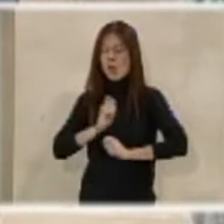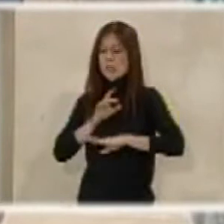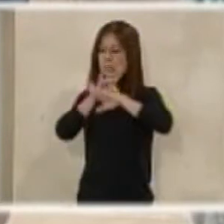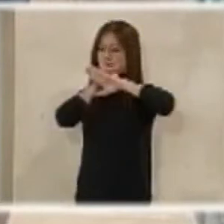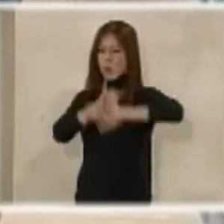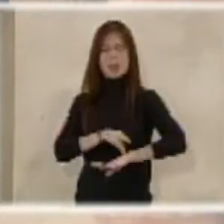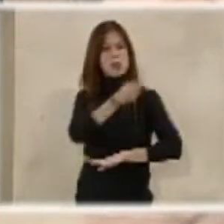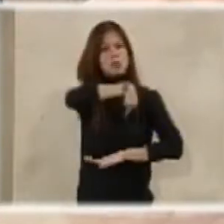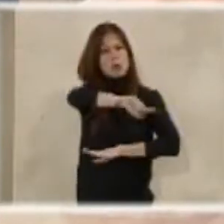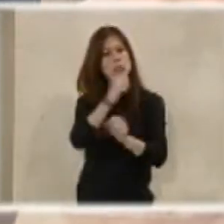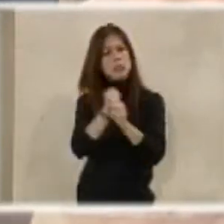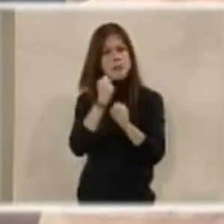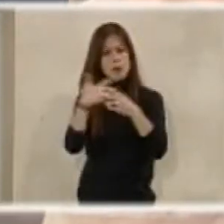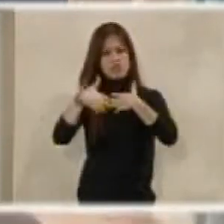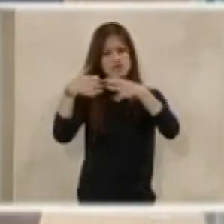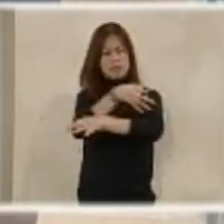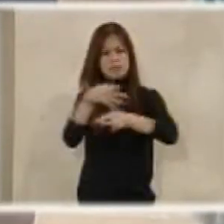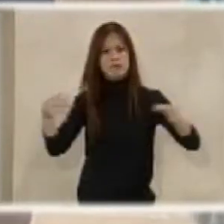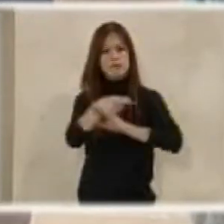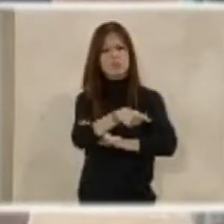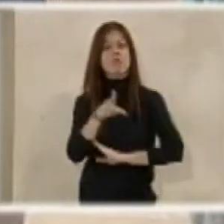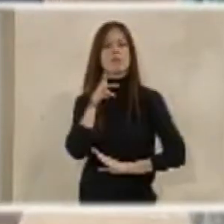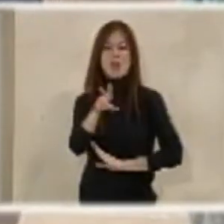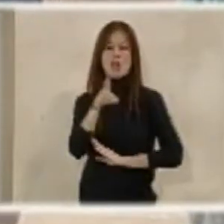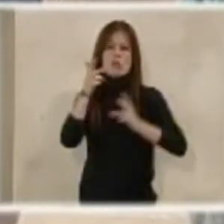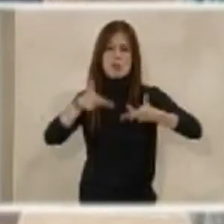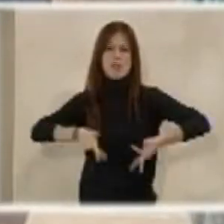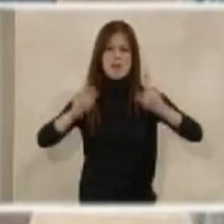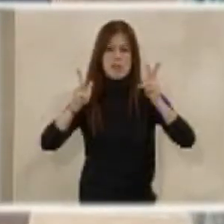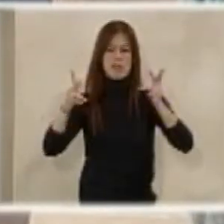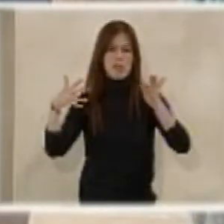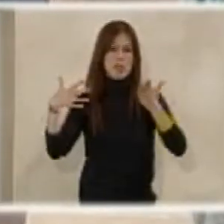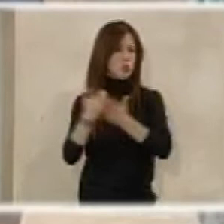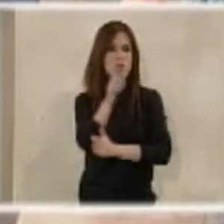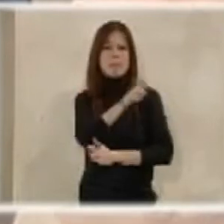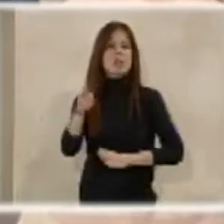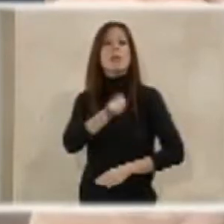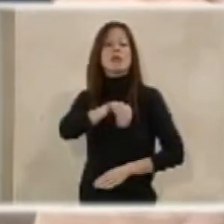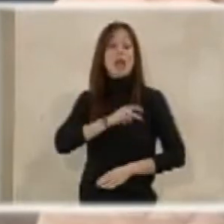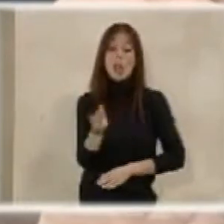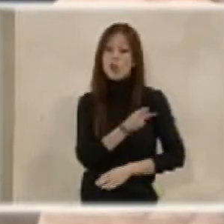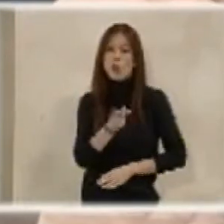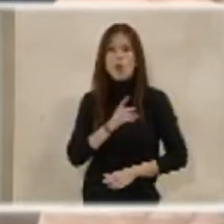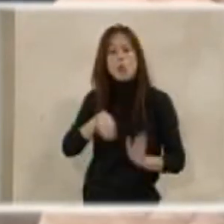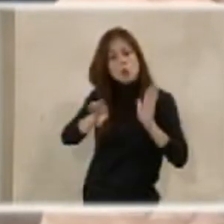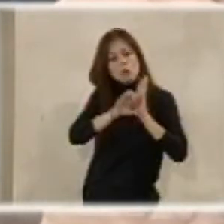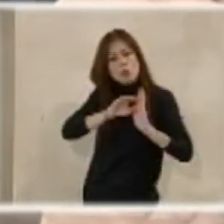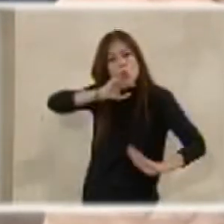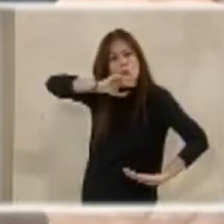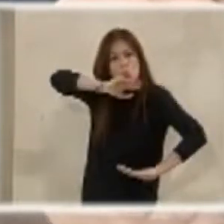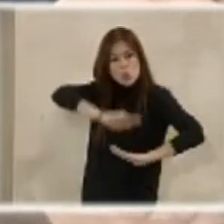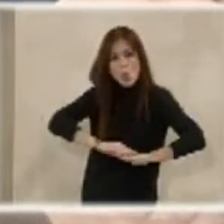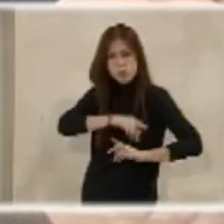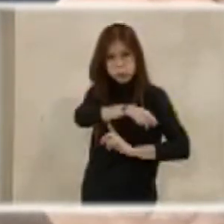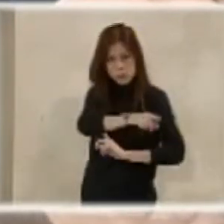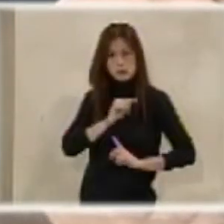con entrega, con eficacia, los derechos y las libertades de todos los españoles, cumpliendo con la Constitución. Cuando